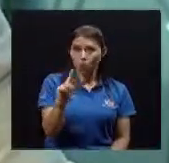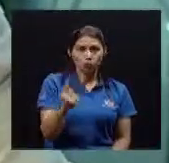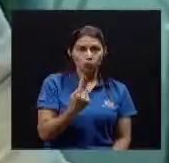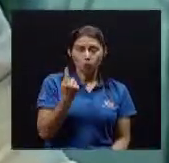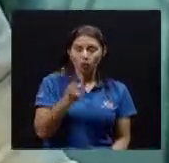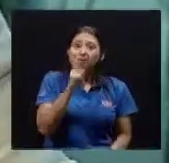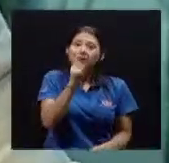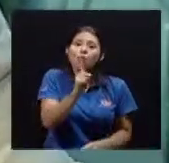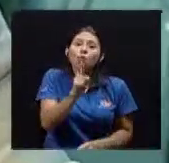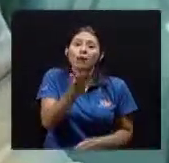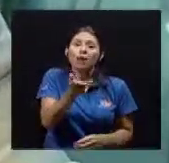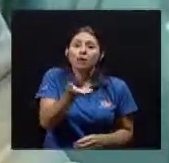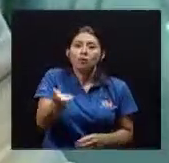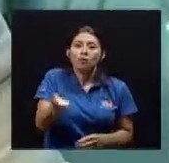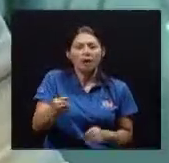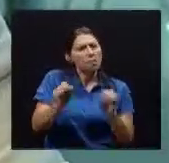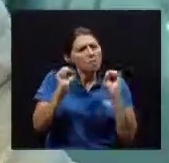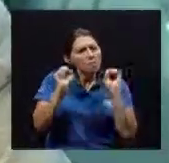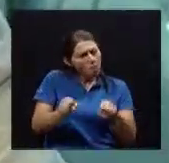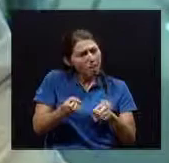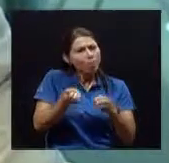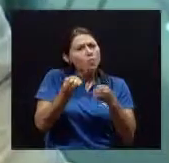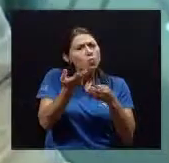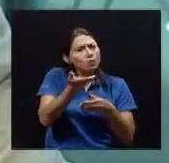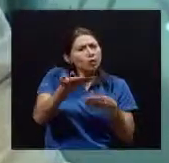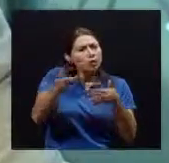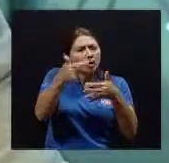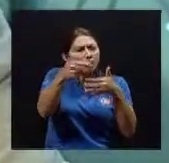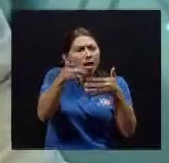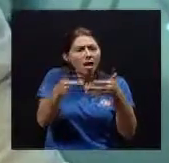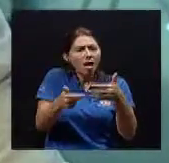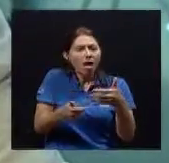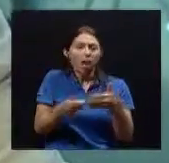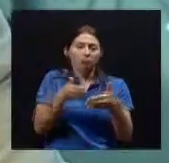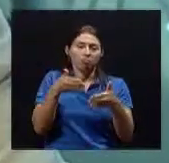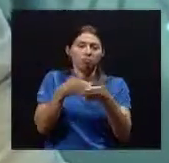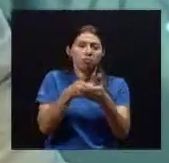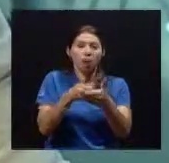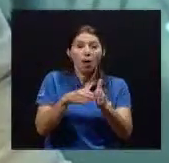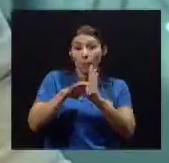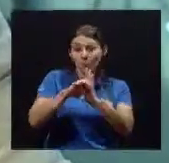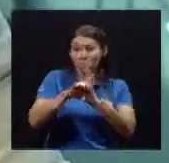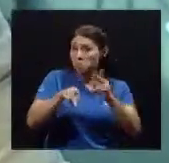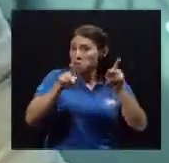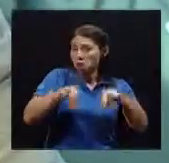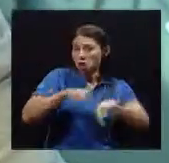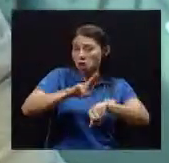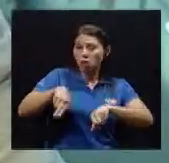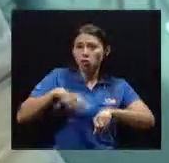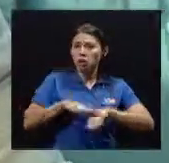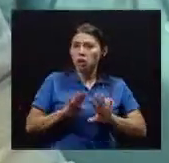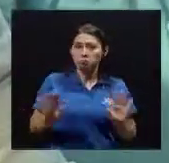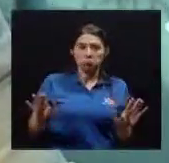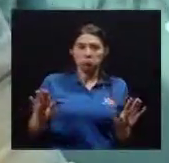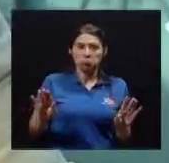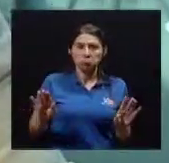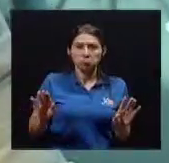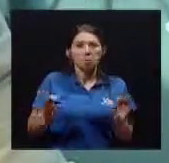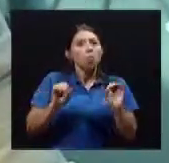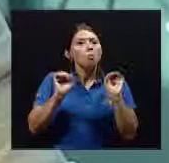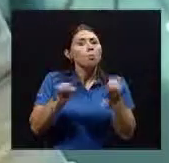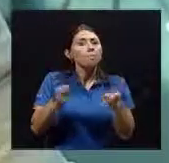multifactorial Son muchos factores Que pueden intervenir Fíjese usted Que una persona Perfectamente normal Tiene un